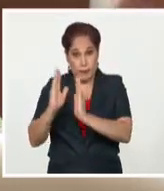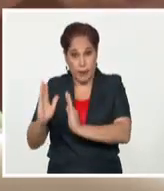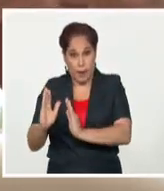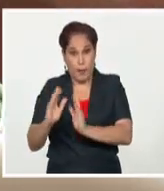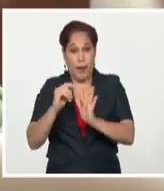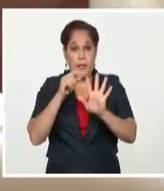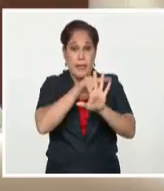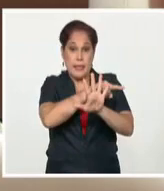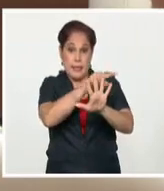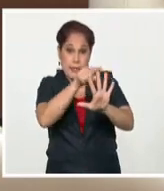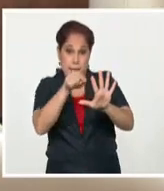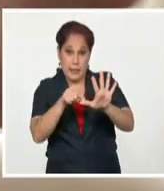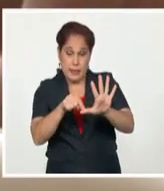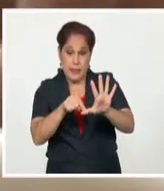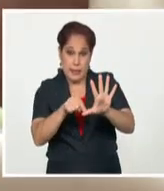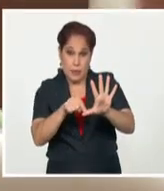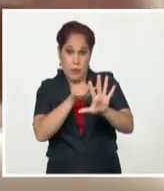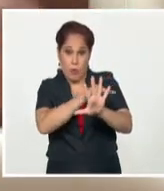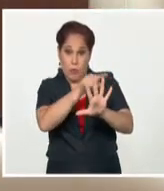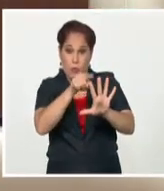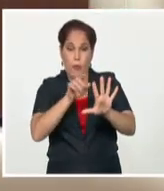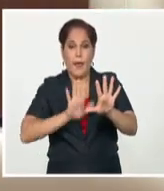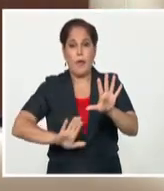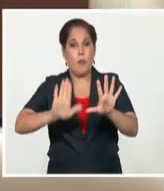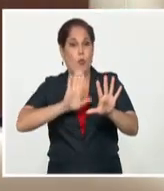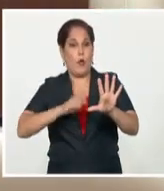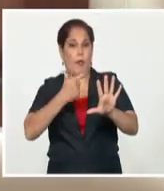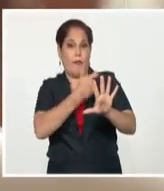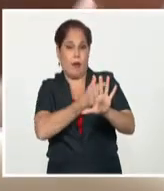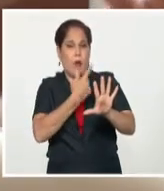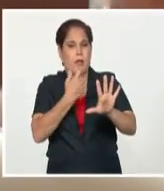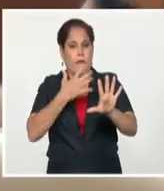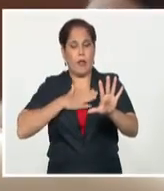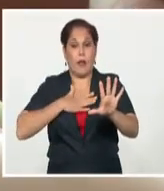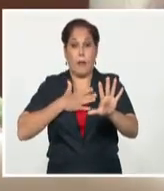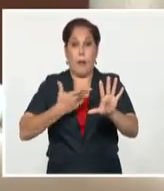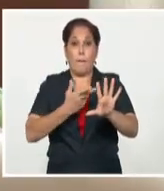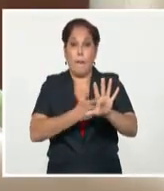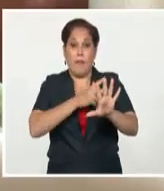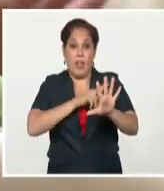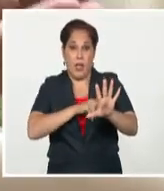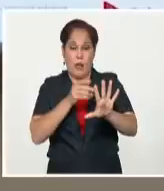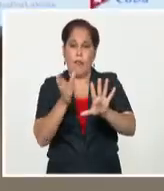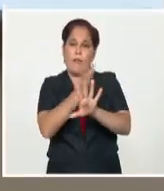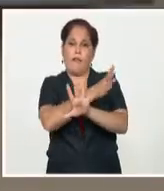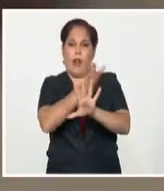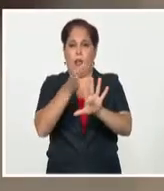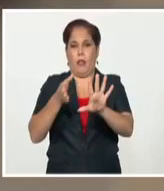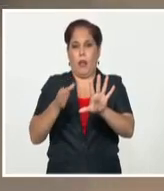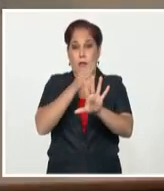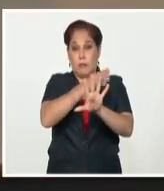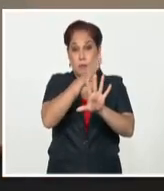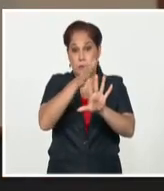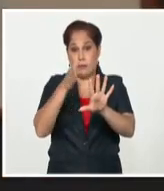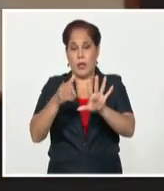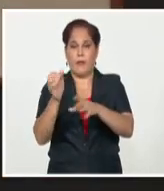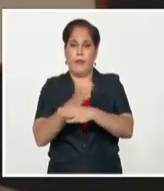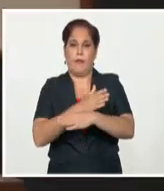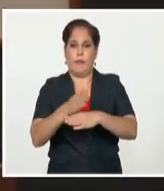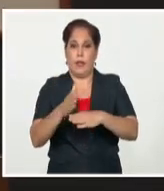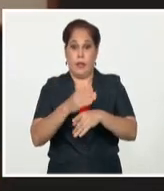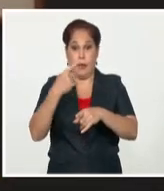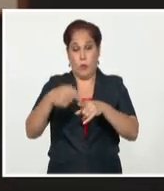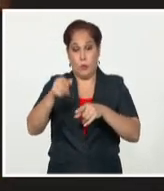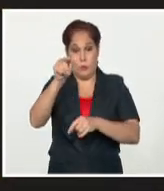niveles, los niveles de inmunidad que hacen falta para prevenir eso son distintos. Por su parte, Yuri